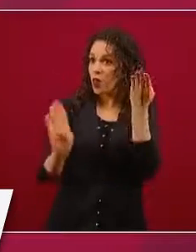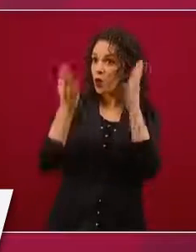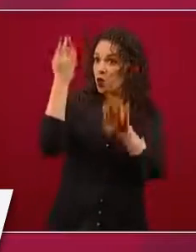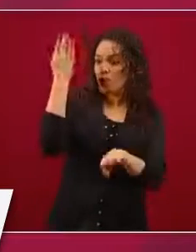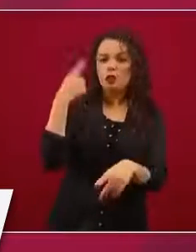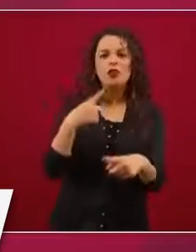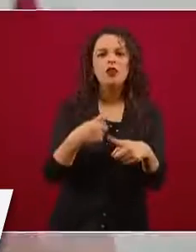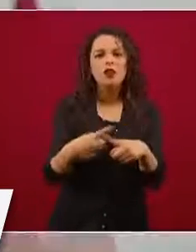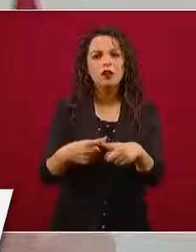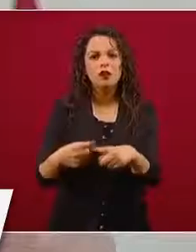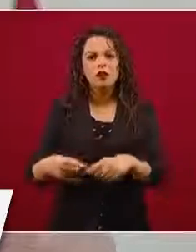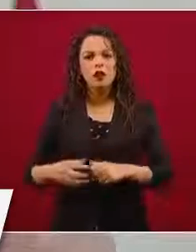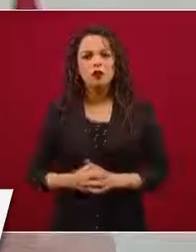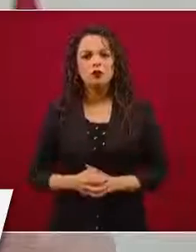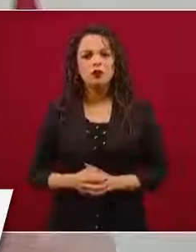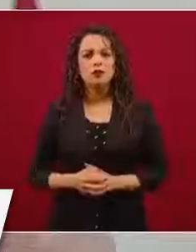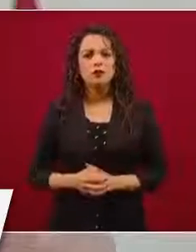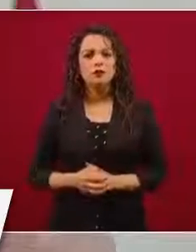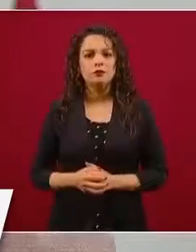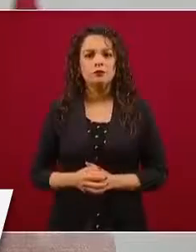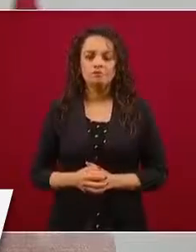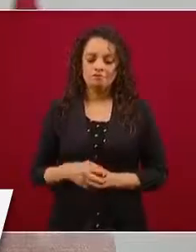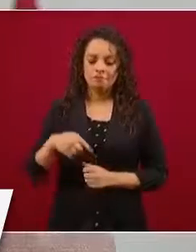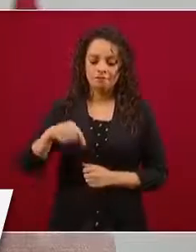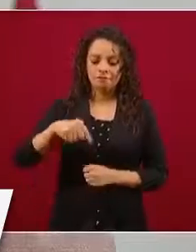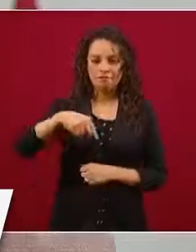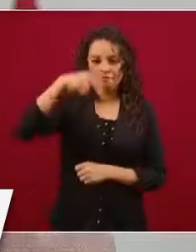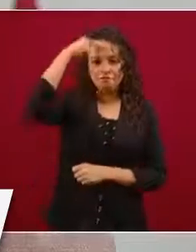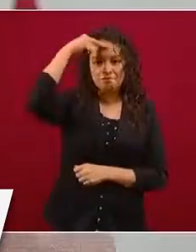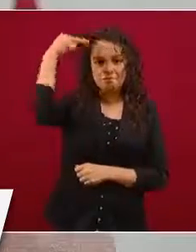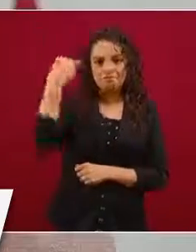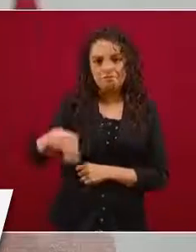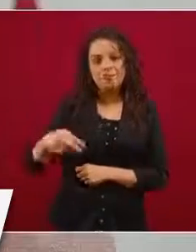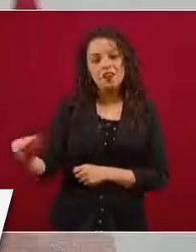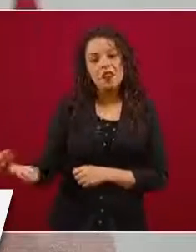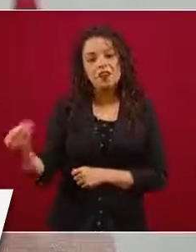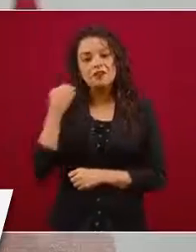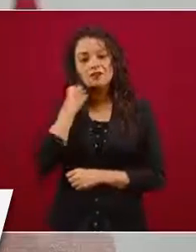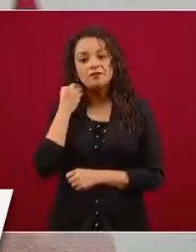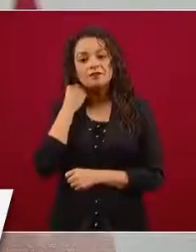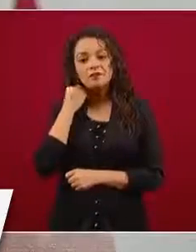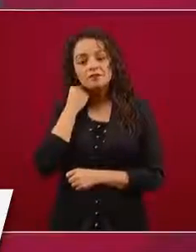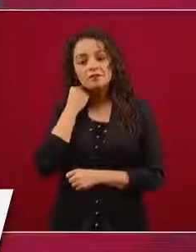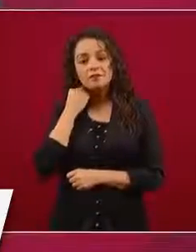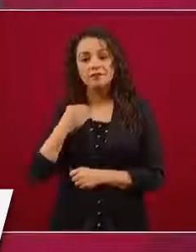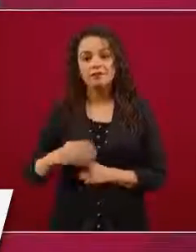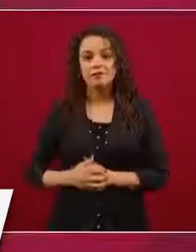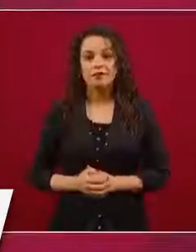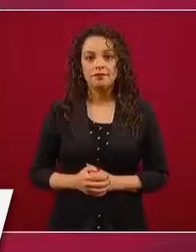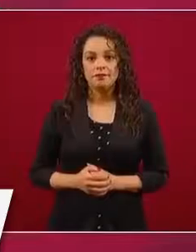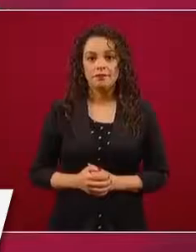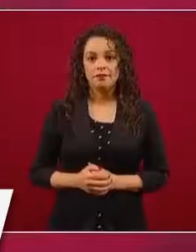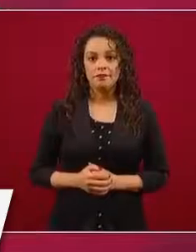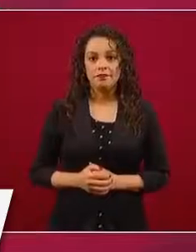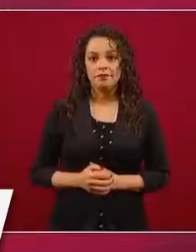Los abogados mexicanos. Me refiero a la élite de los abogados.